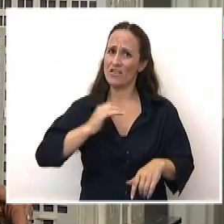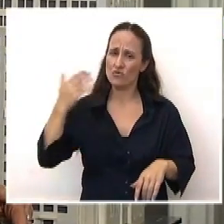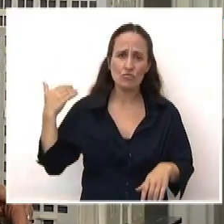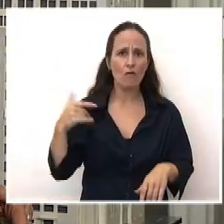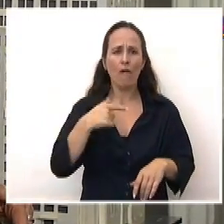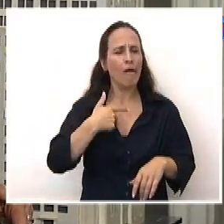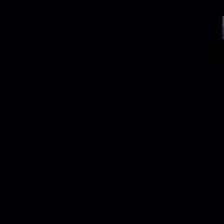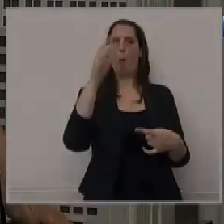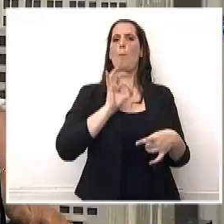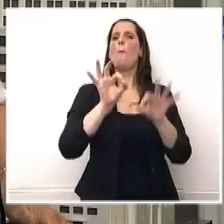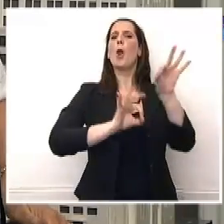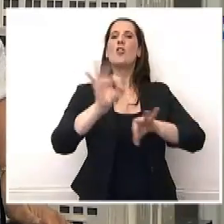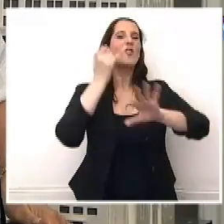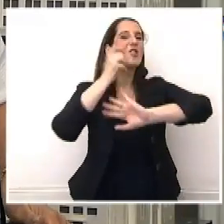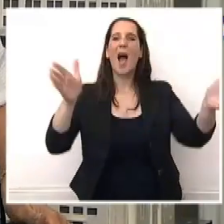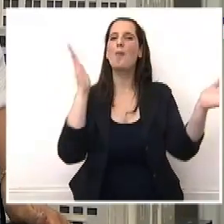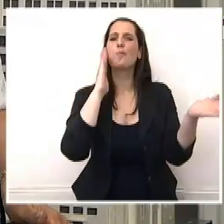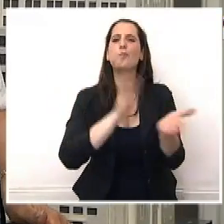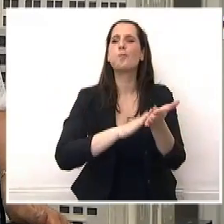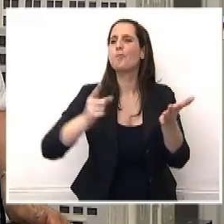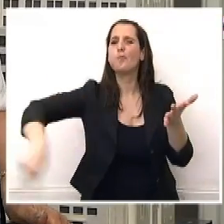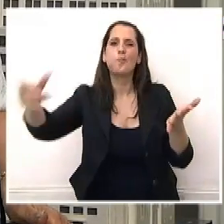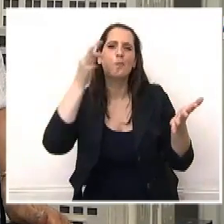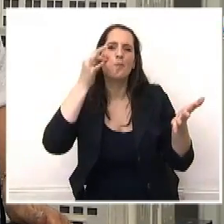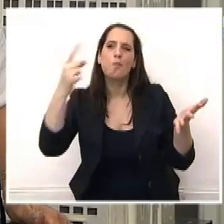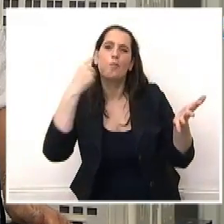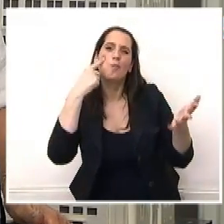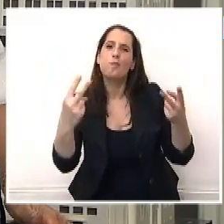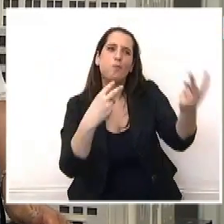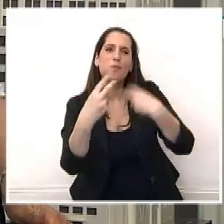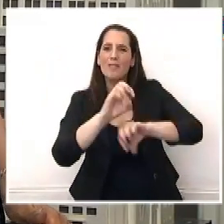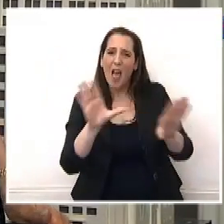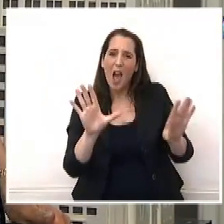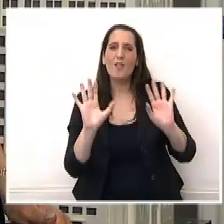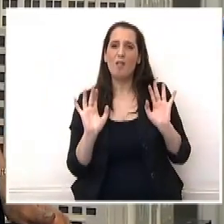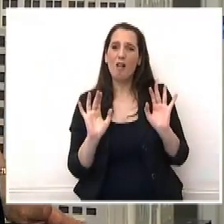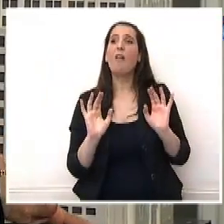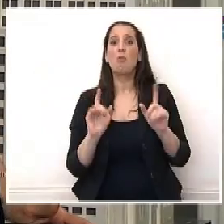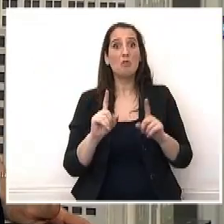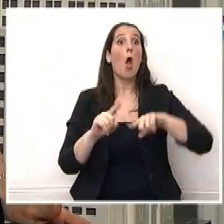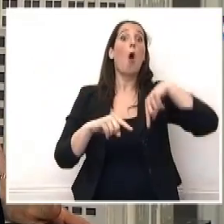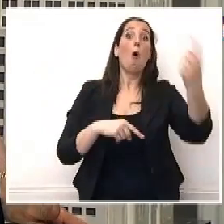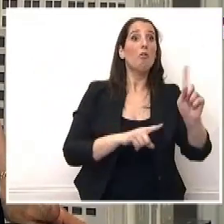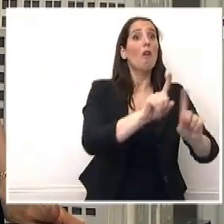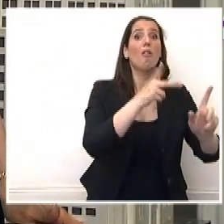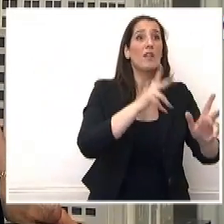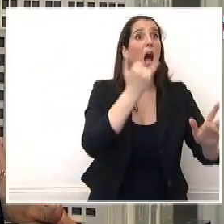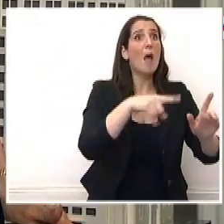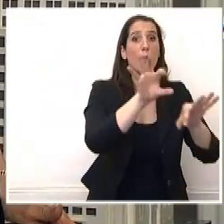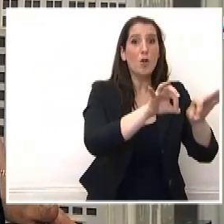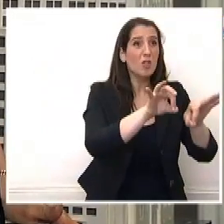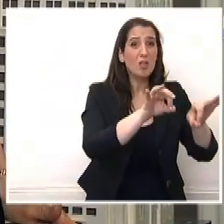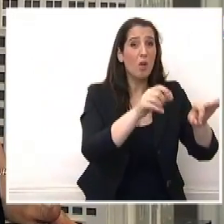proyectos del país. Queremos que nos expliquen cuál es el proyecto, porque no basta con una foto,